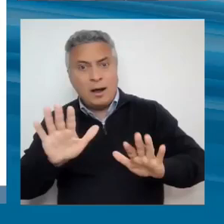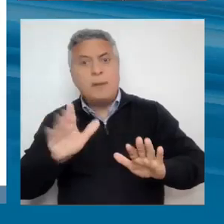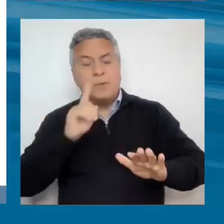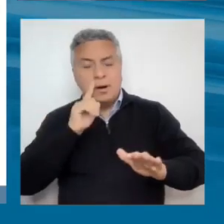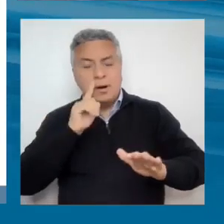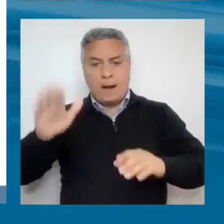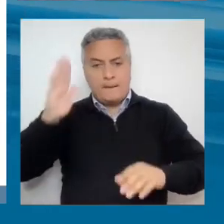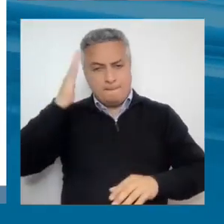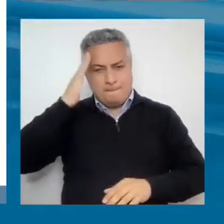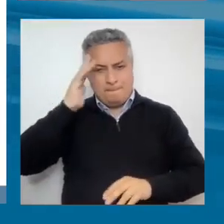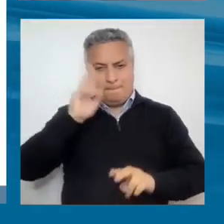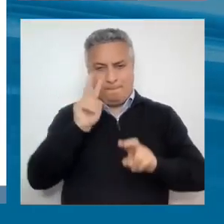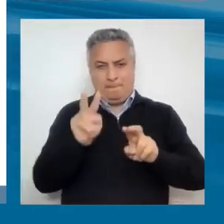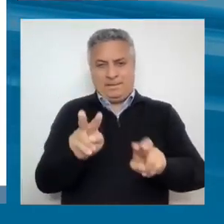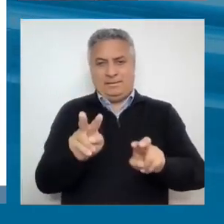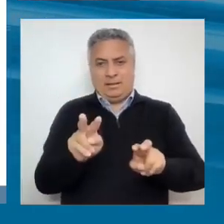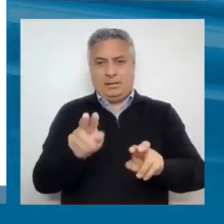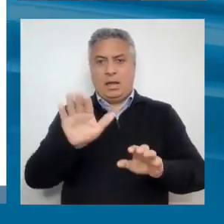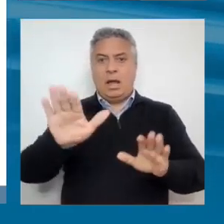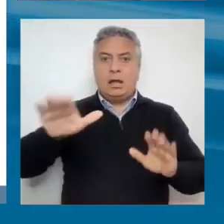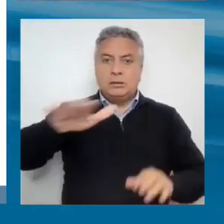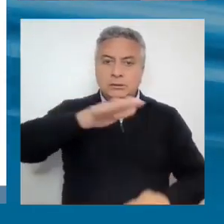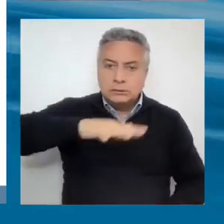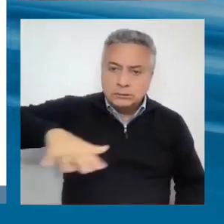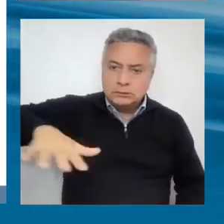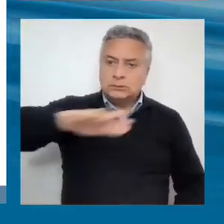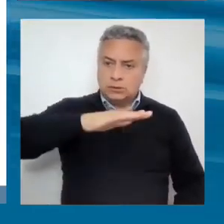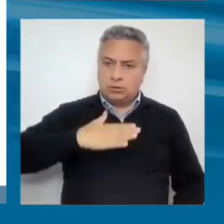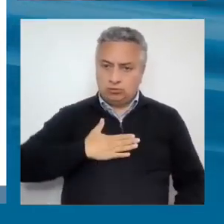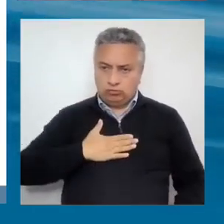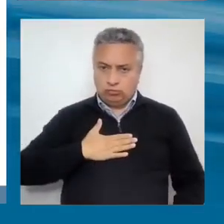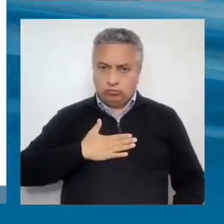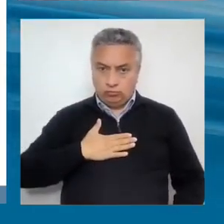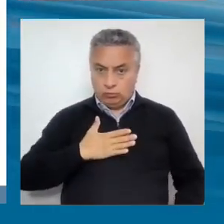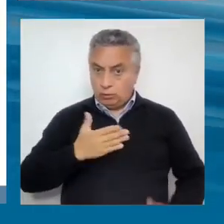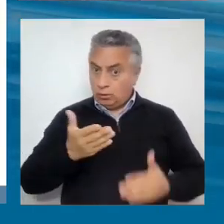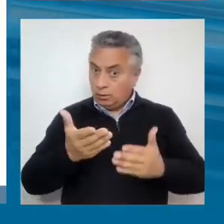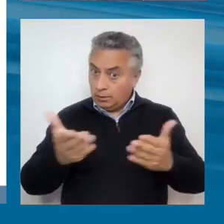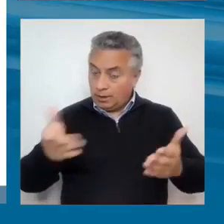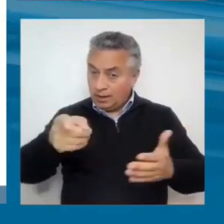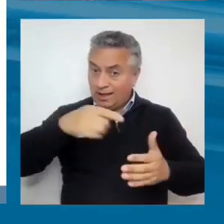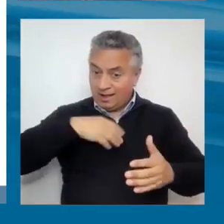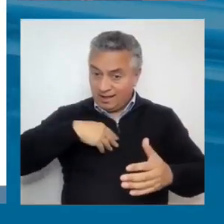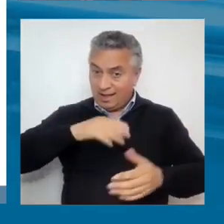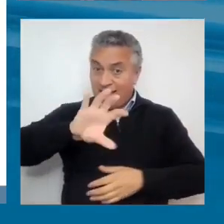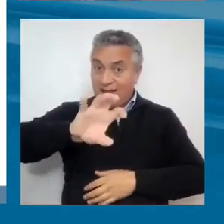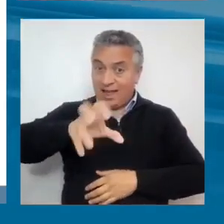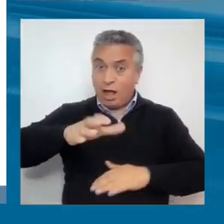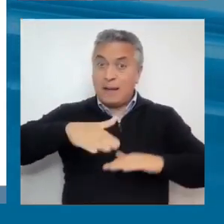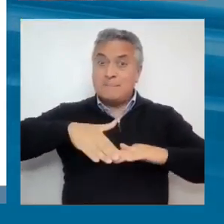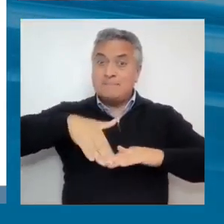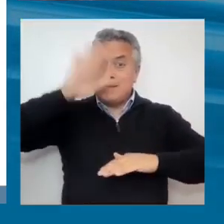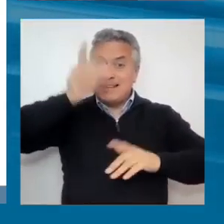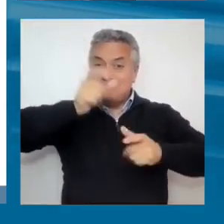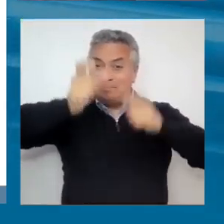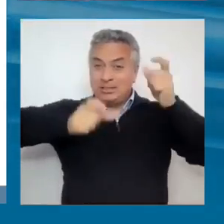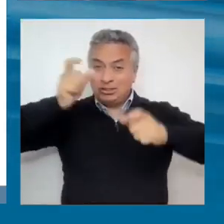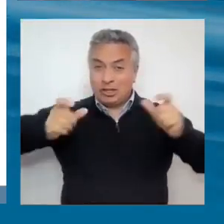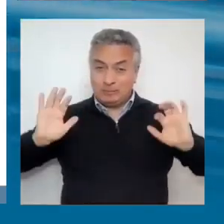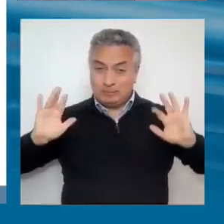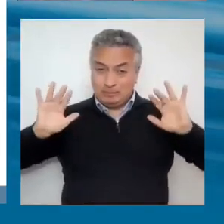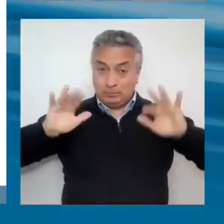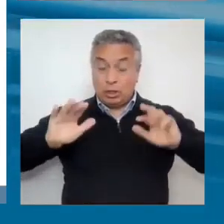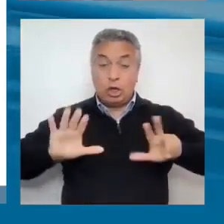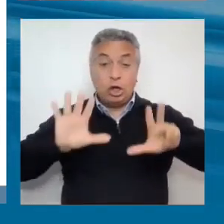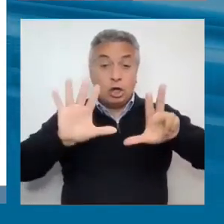Caracterizamos a las ciudades y recordemos que somos la región más urbanizada del mundo. Más del 80% de la población de América